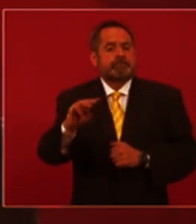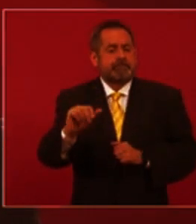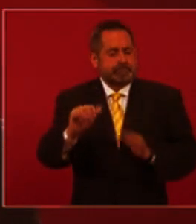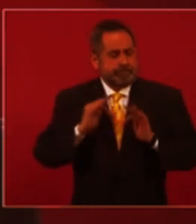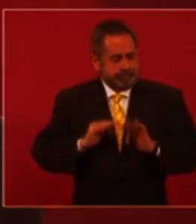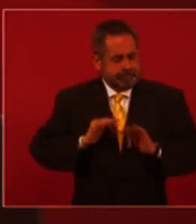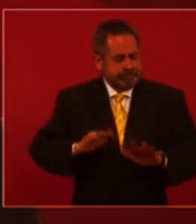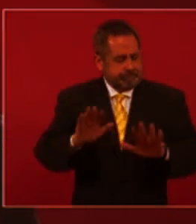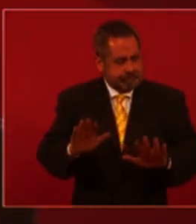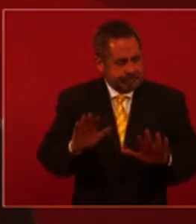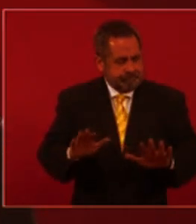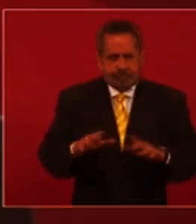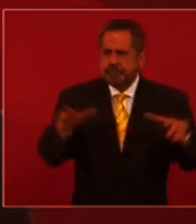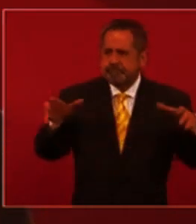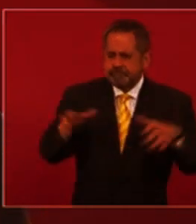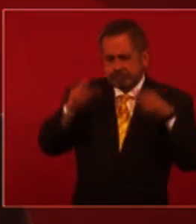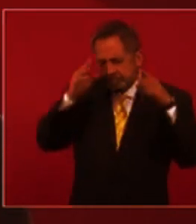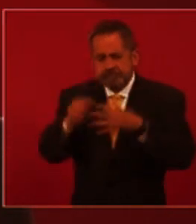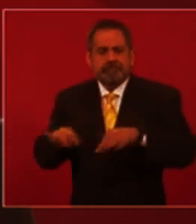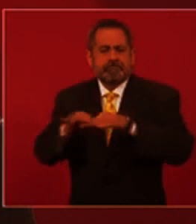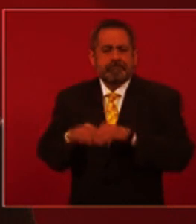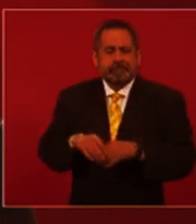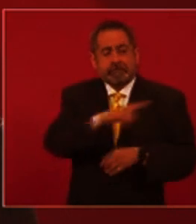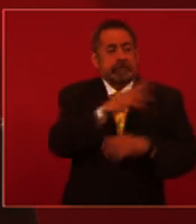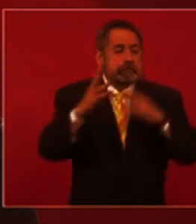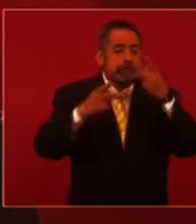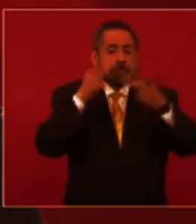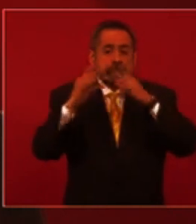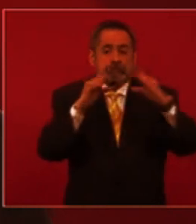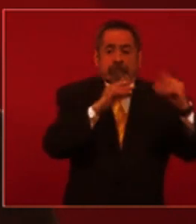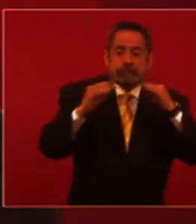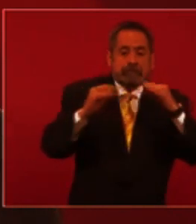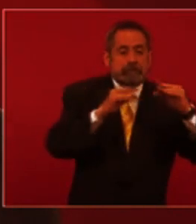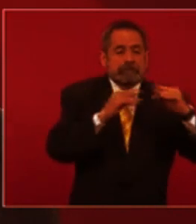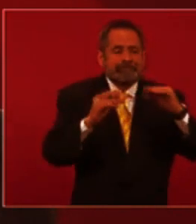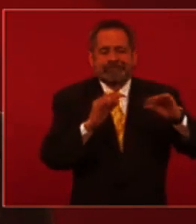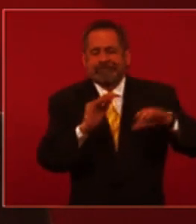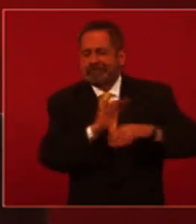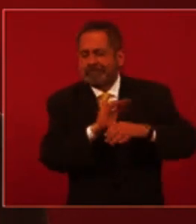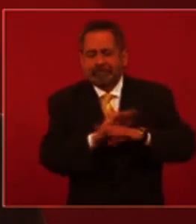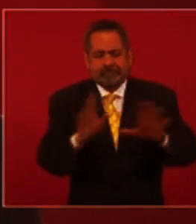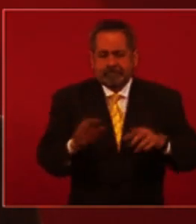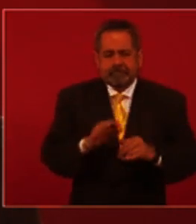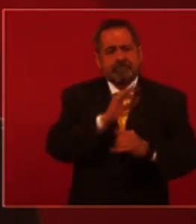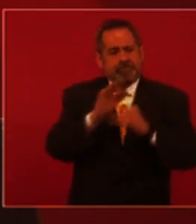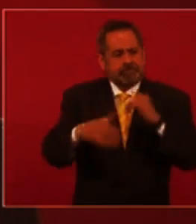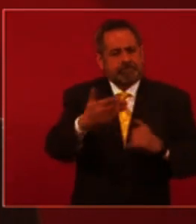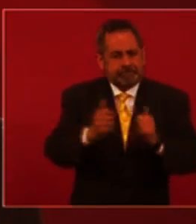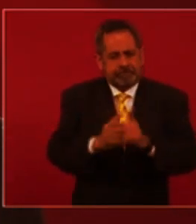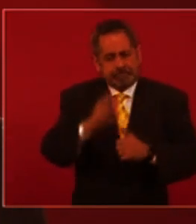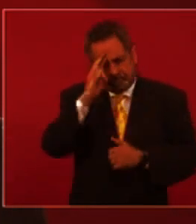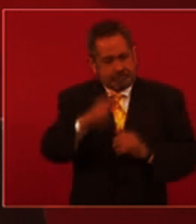ocuparnos de lo que hay como sociedad. Y no hagamos caso a rumores. Y un último llamado, con todo respeto y aprecio